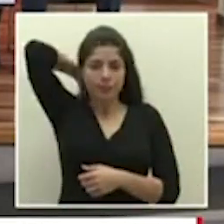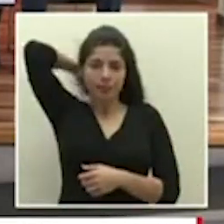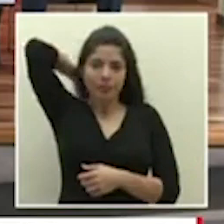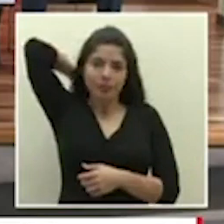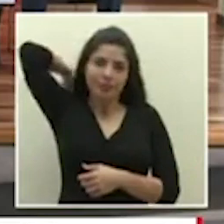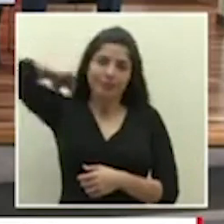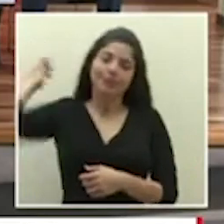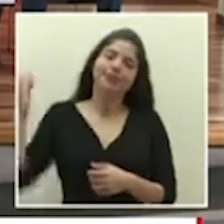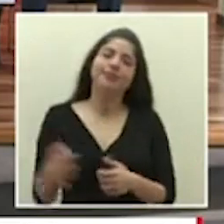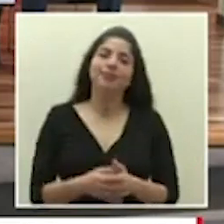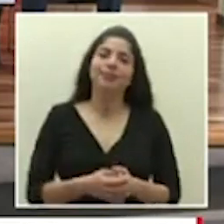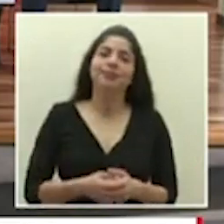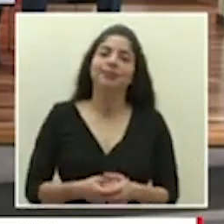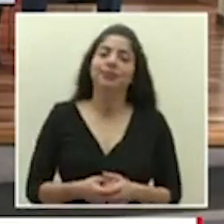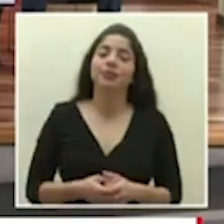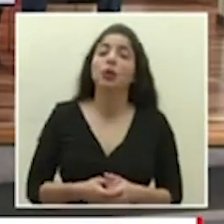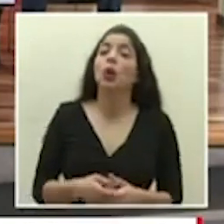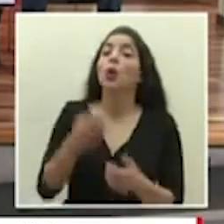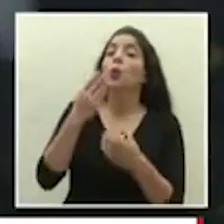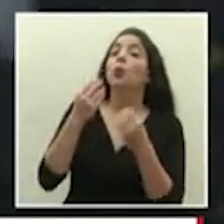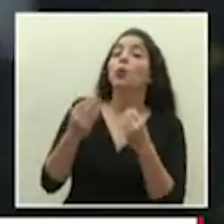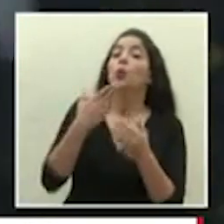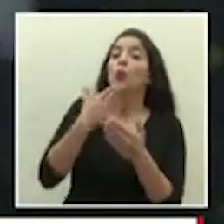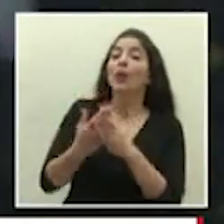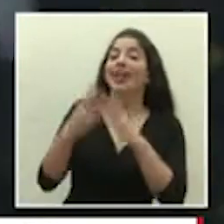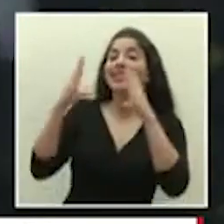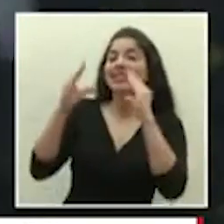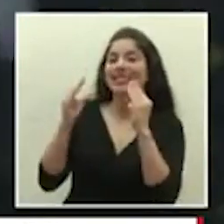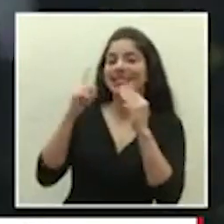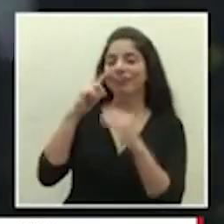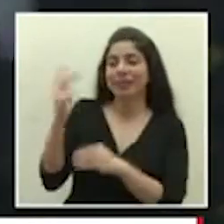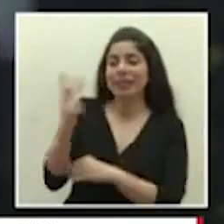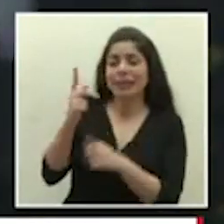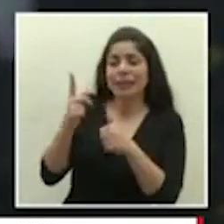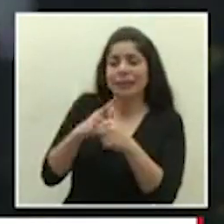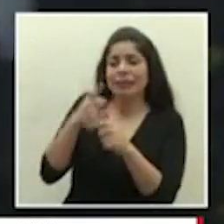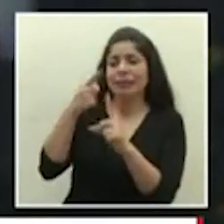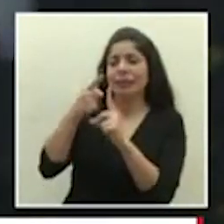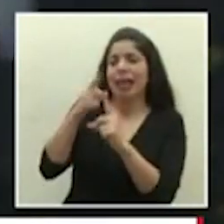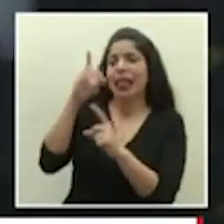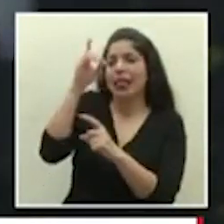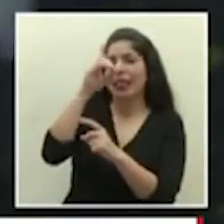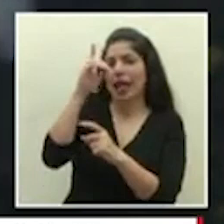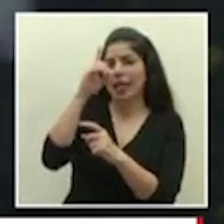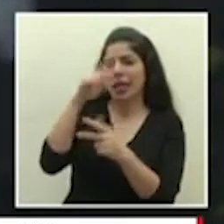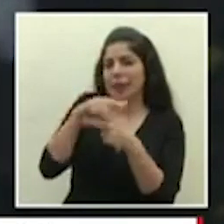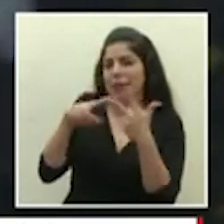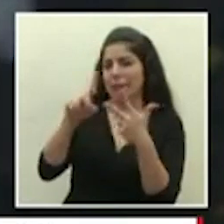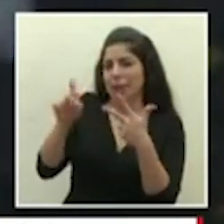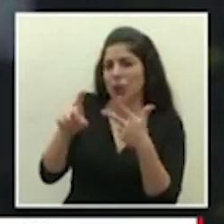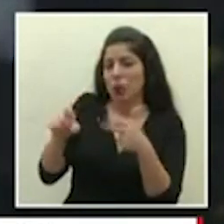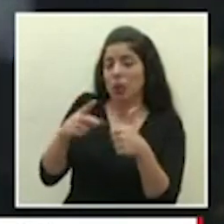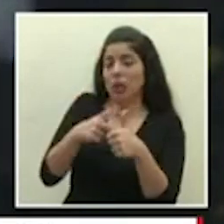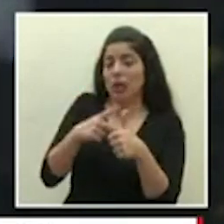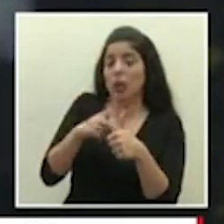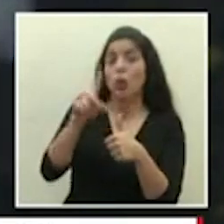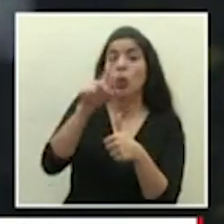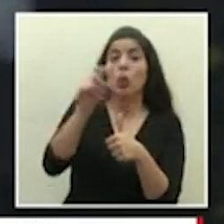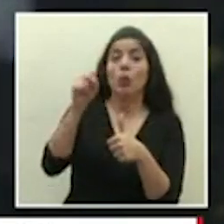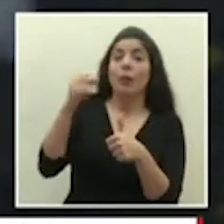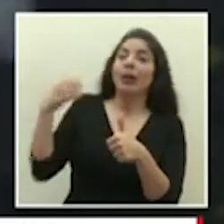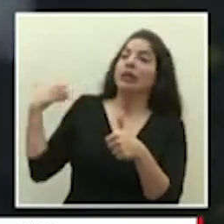muy buenas tardes para los tres mis primeras dos preguntas para don daniel salas por un lado el comportamiento de los casos en el último mes